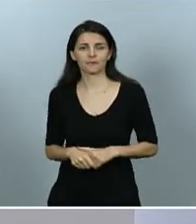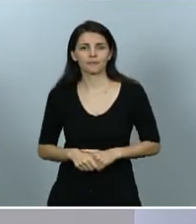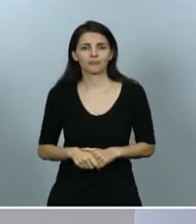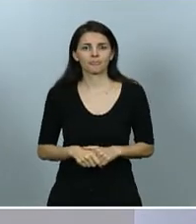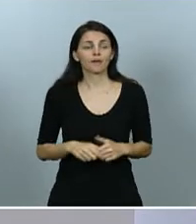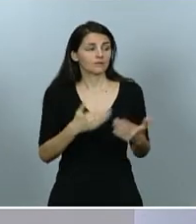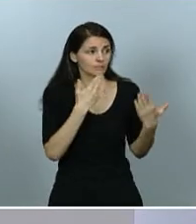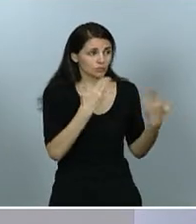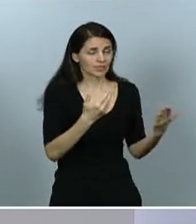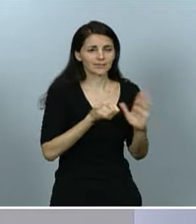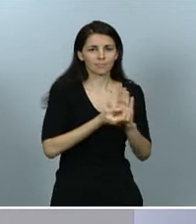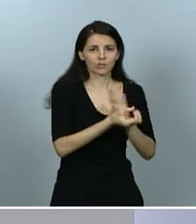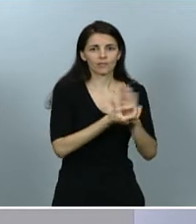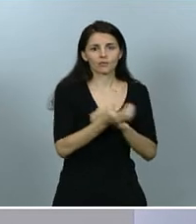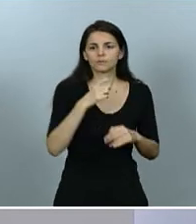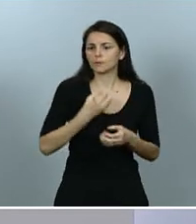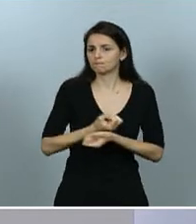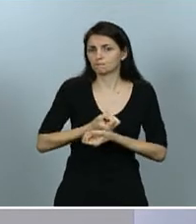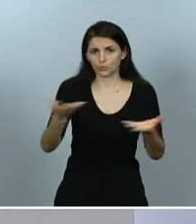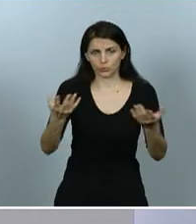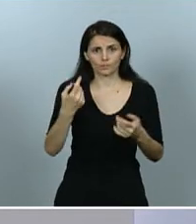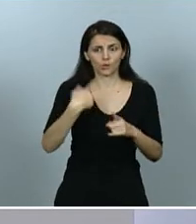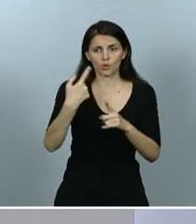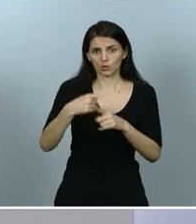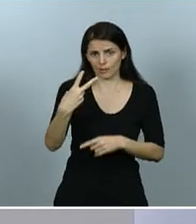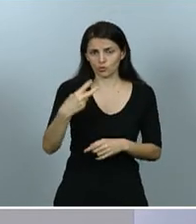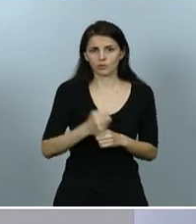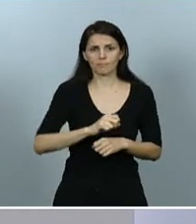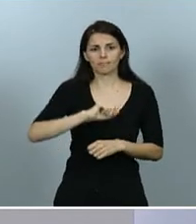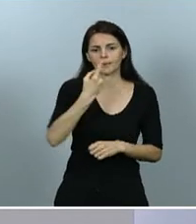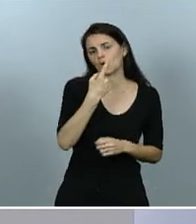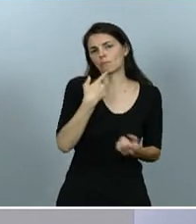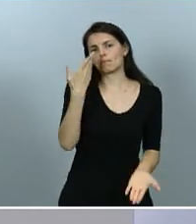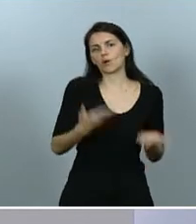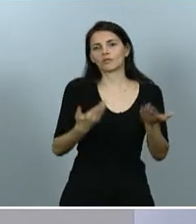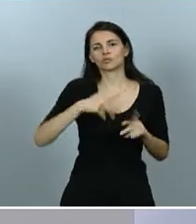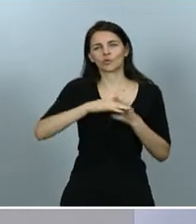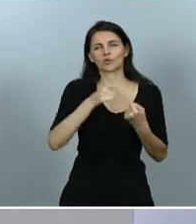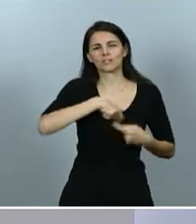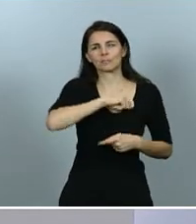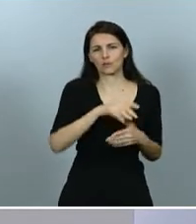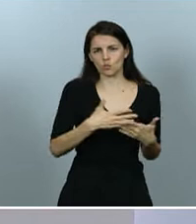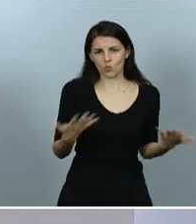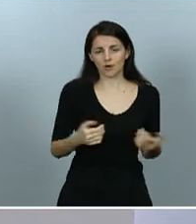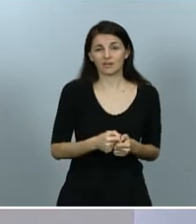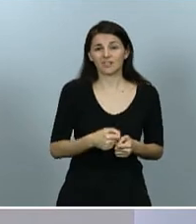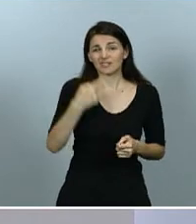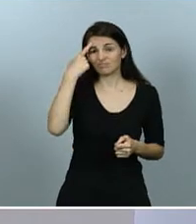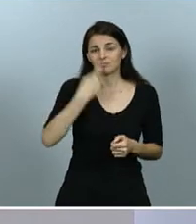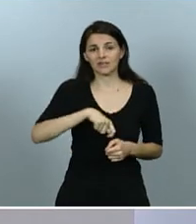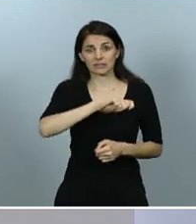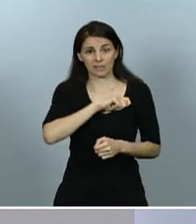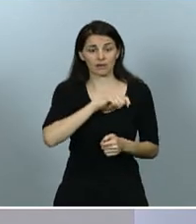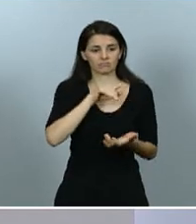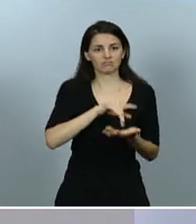dos cuestiones. En primer lugar, una breve valoración de dónde estamos. España, desde que el 14 de marzo el Gobierno decretó el estado